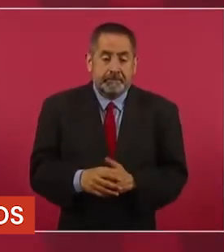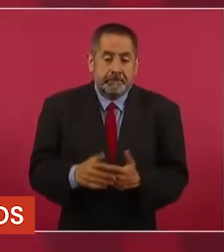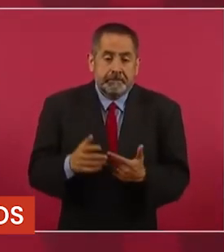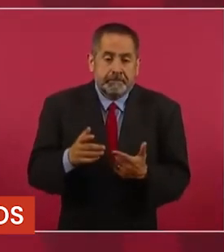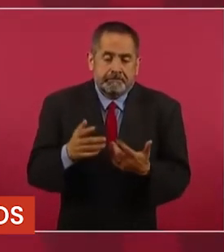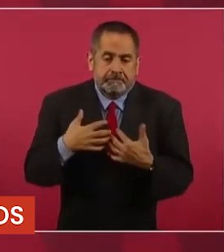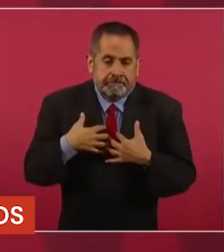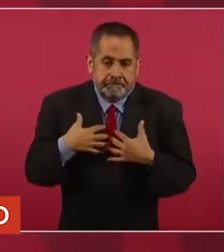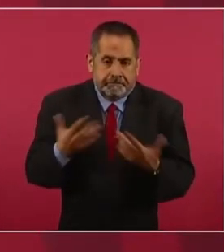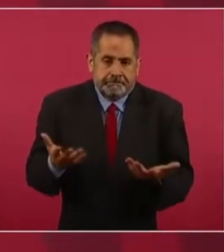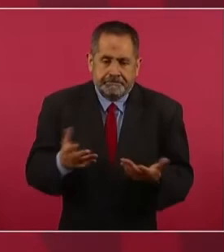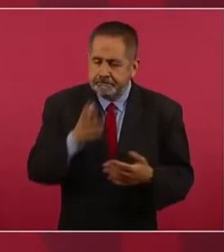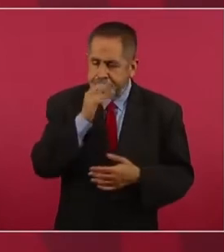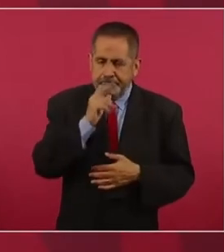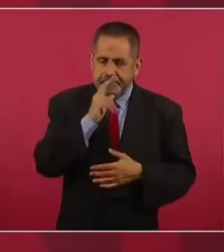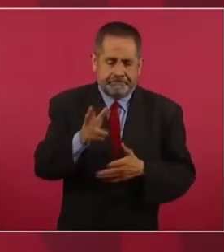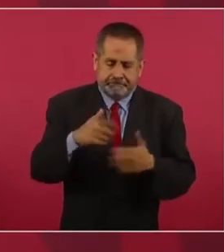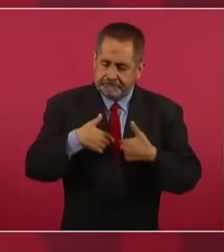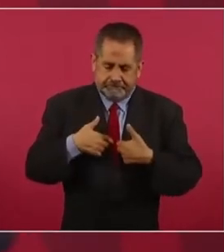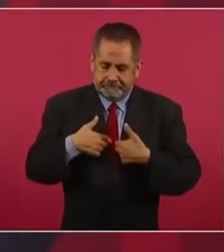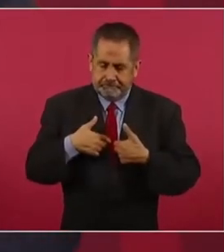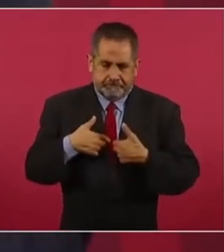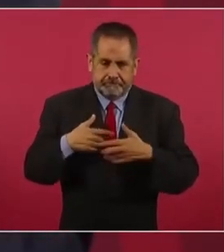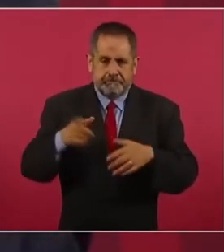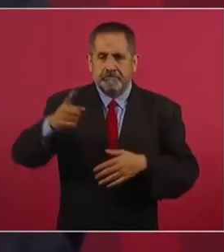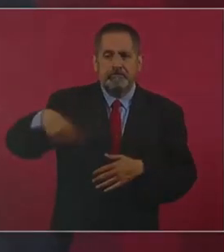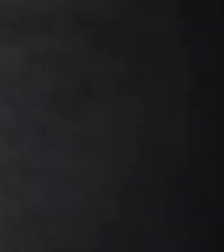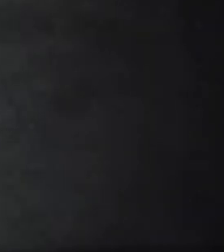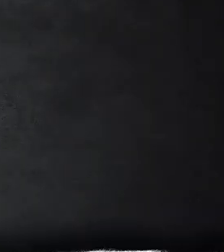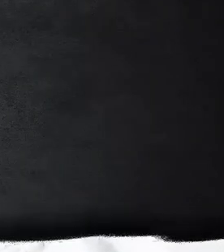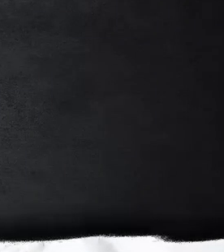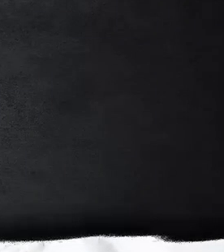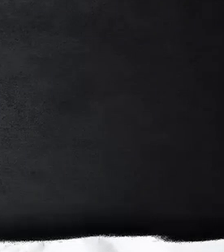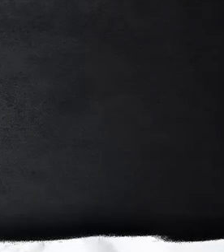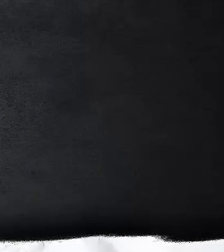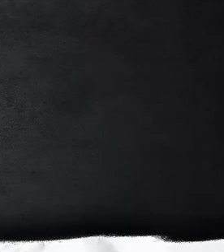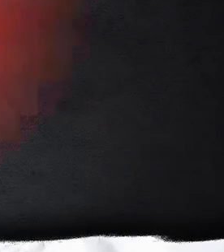la gente lo va a decidir.